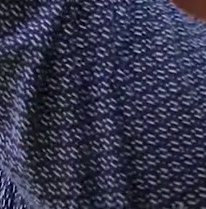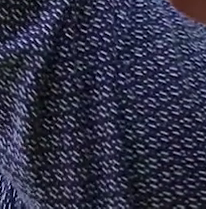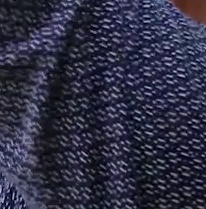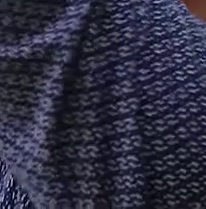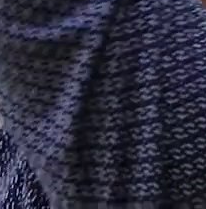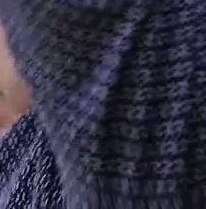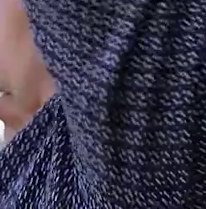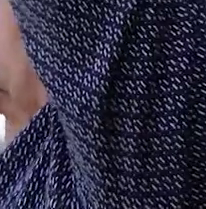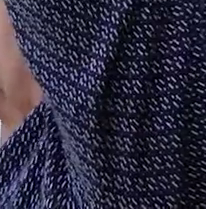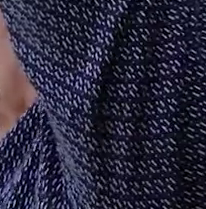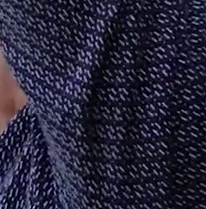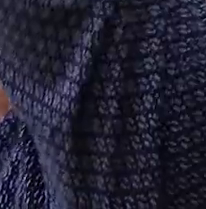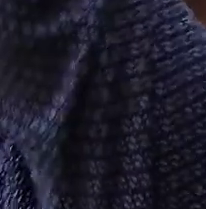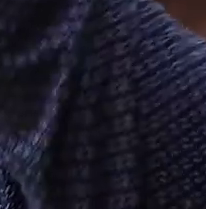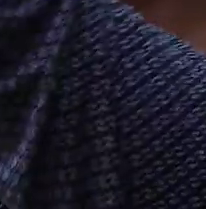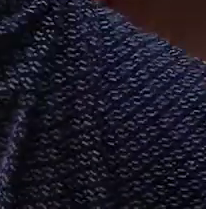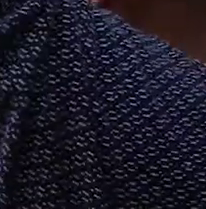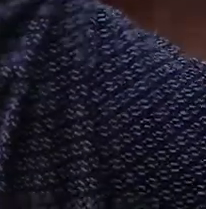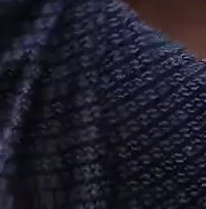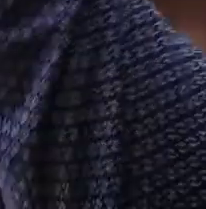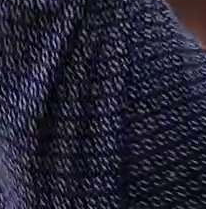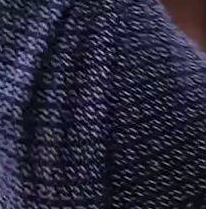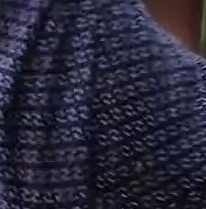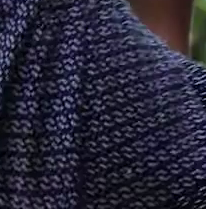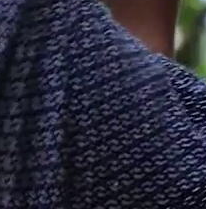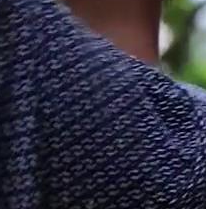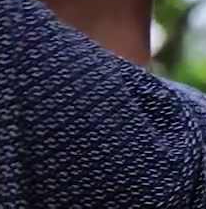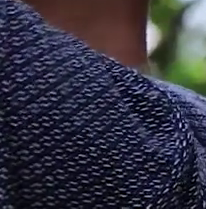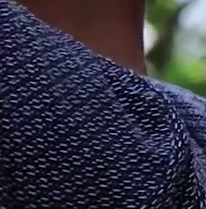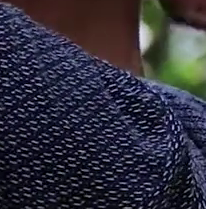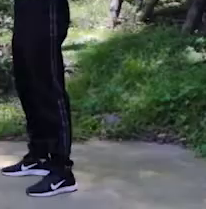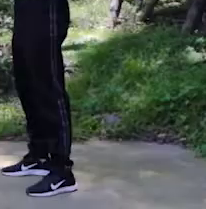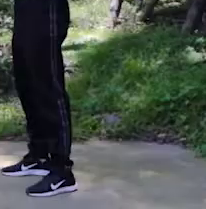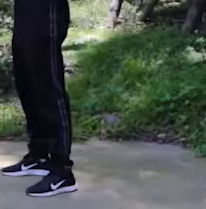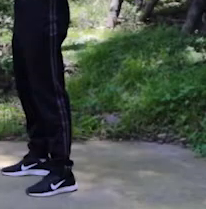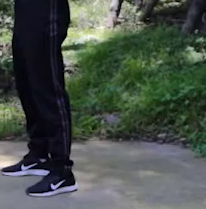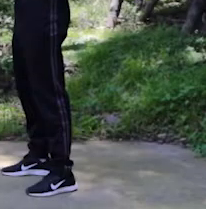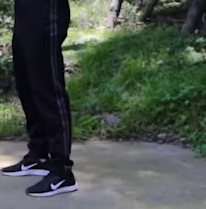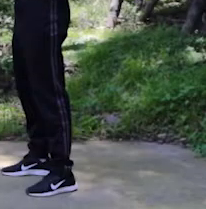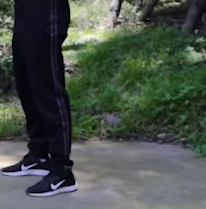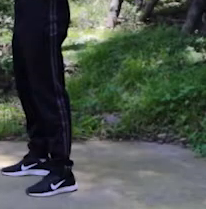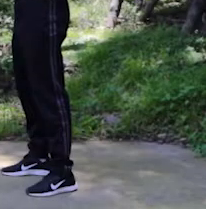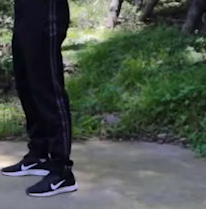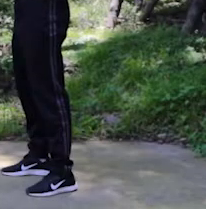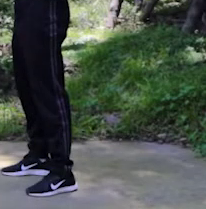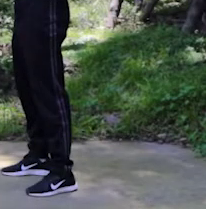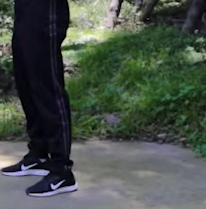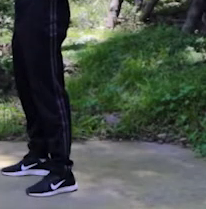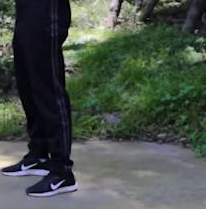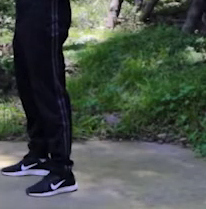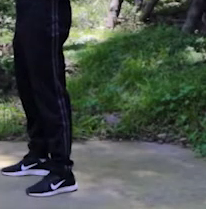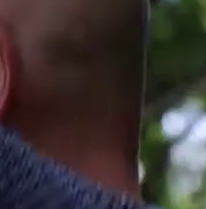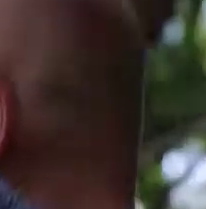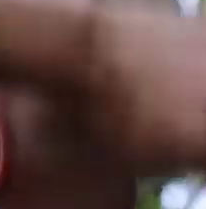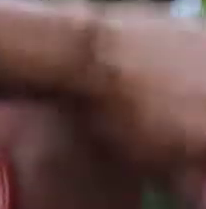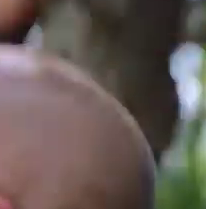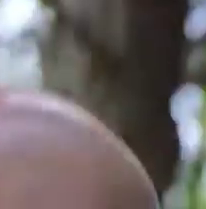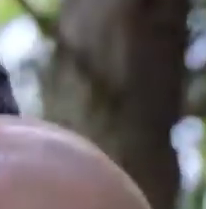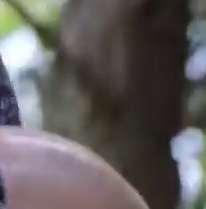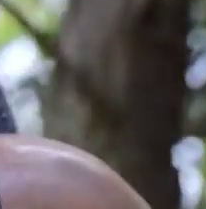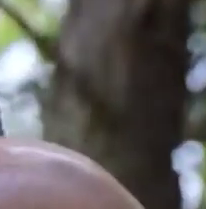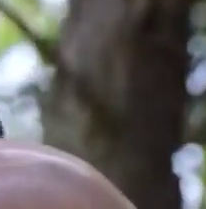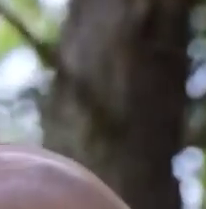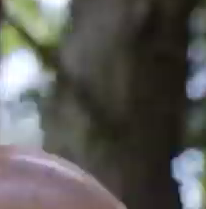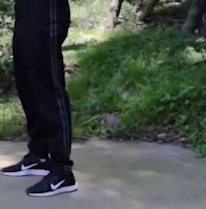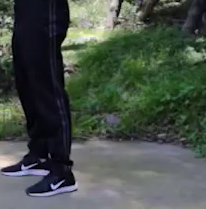como si quiéramos alcanzar el cielo. Venga. Uno. Eso. Perfecto. Con fuerza. Que se vea. Bien, Jair.